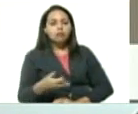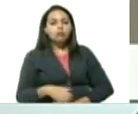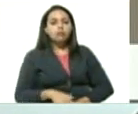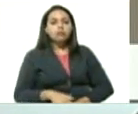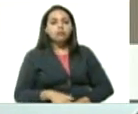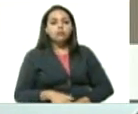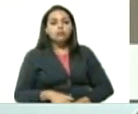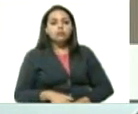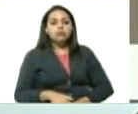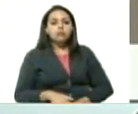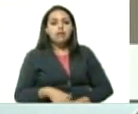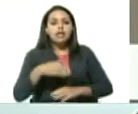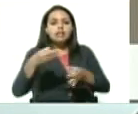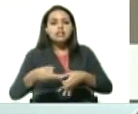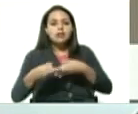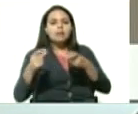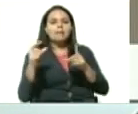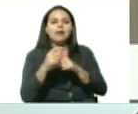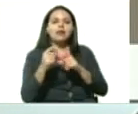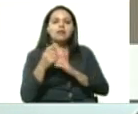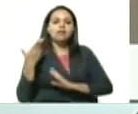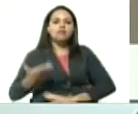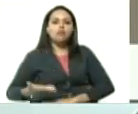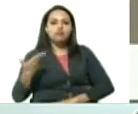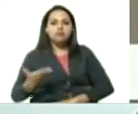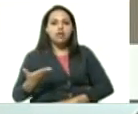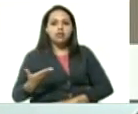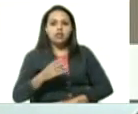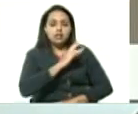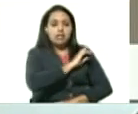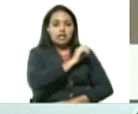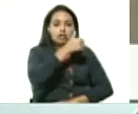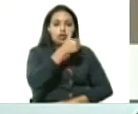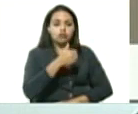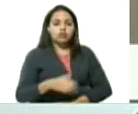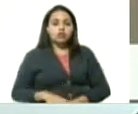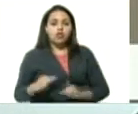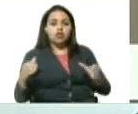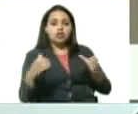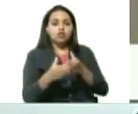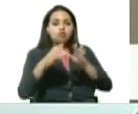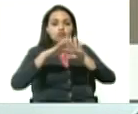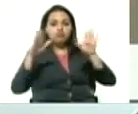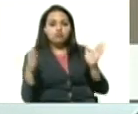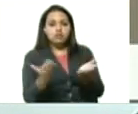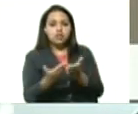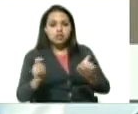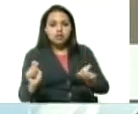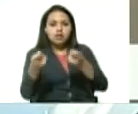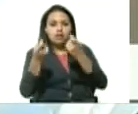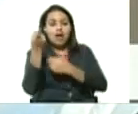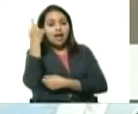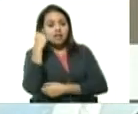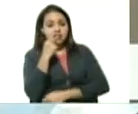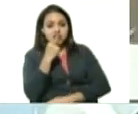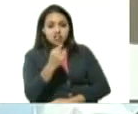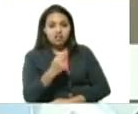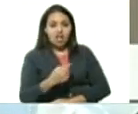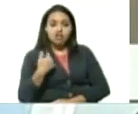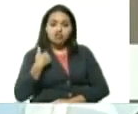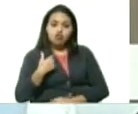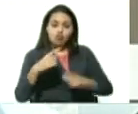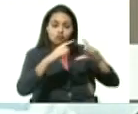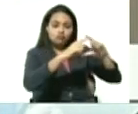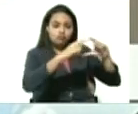siempre la palabra oportuna del director de la organización mundial de la salud él ayer decía voy a citarlo